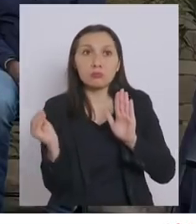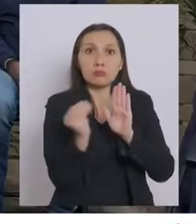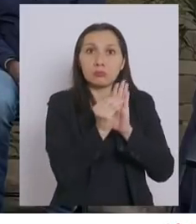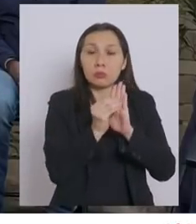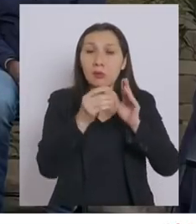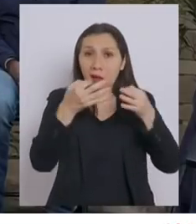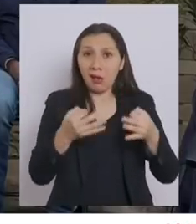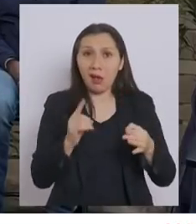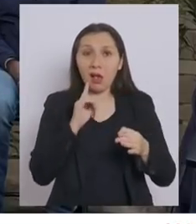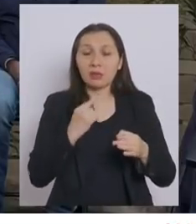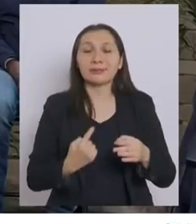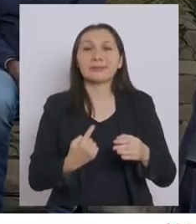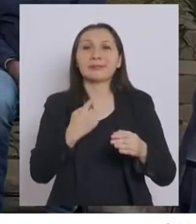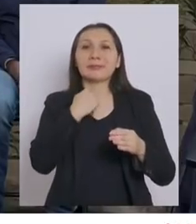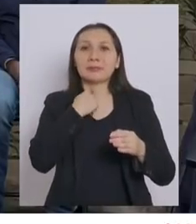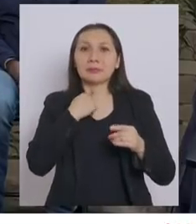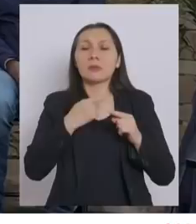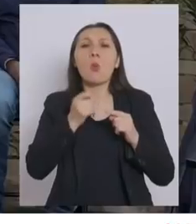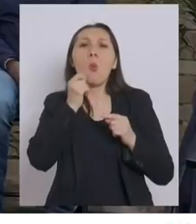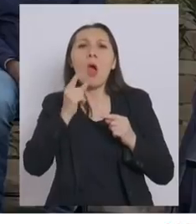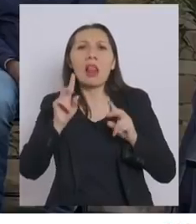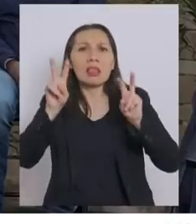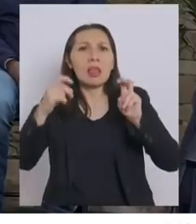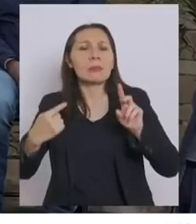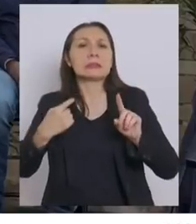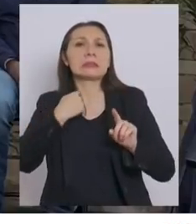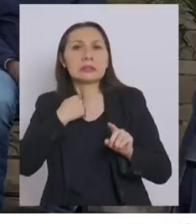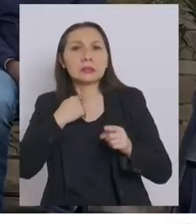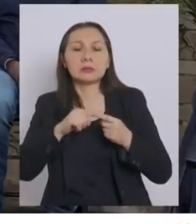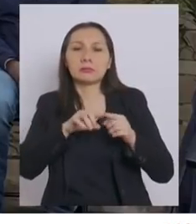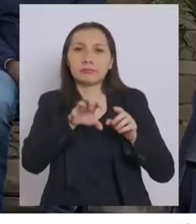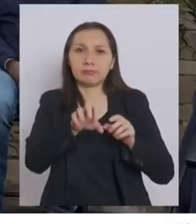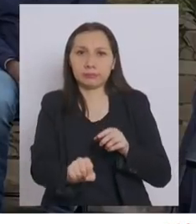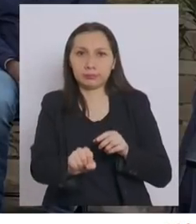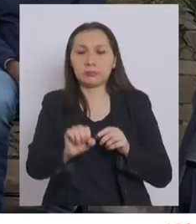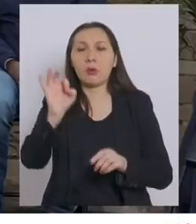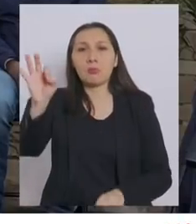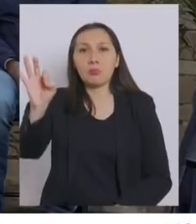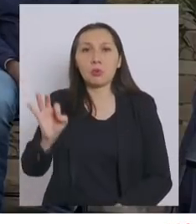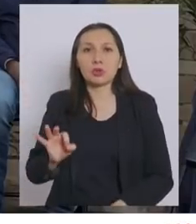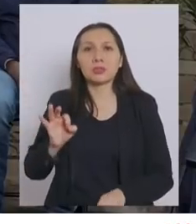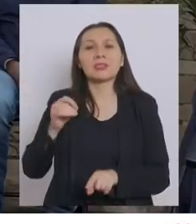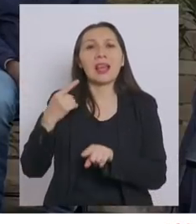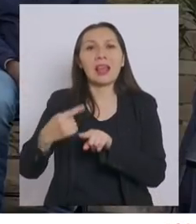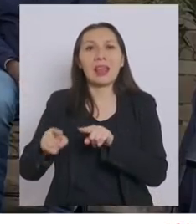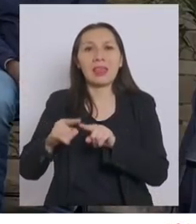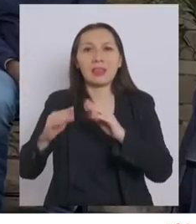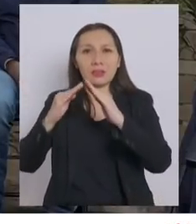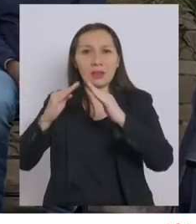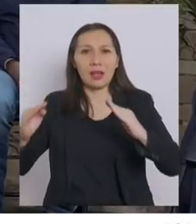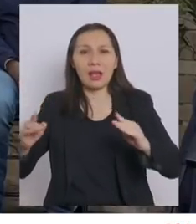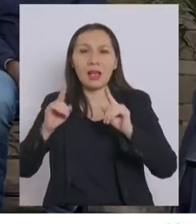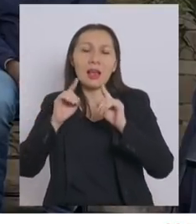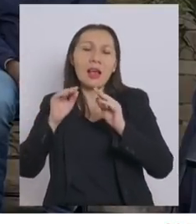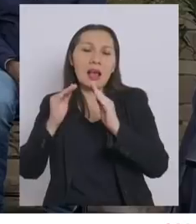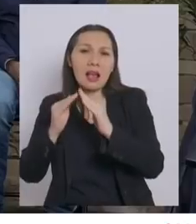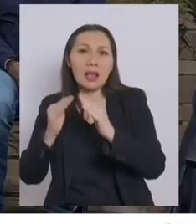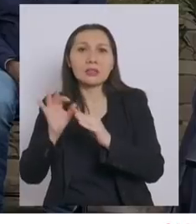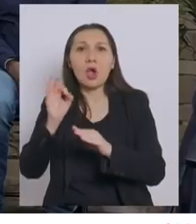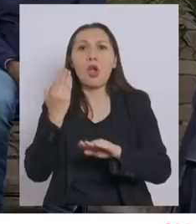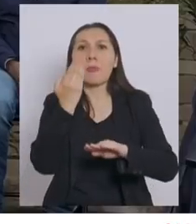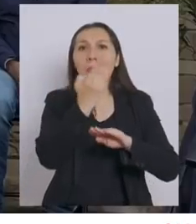registro estarán afectados por las siguientes medidas. Se les retendrá un porcentaje de los créditos hipotecarios o de consumo que